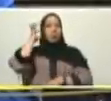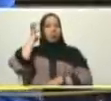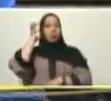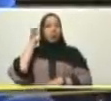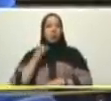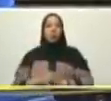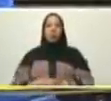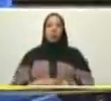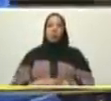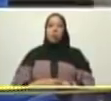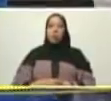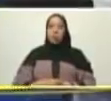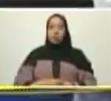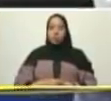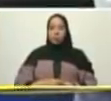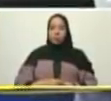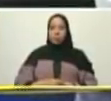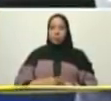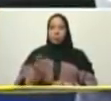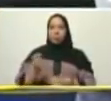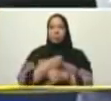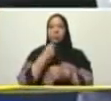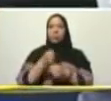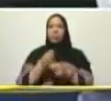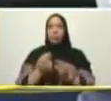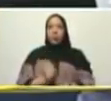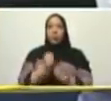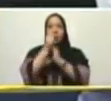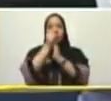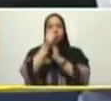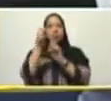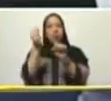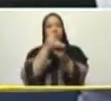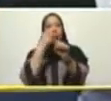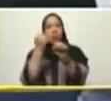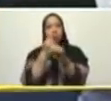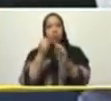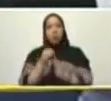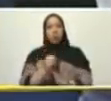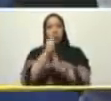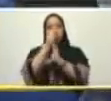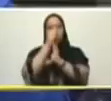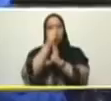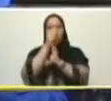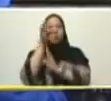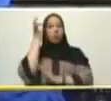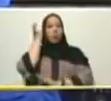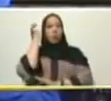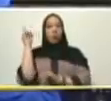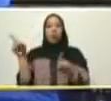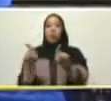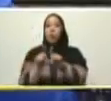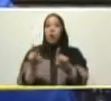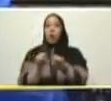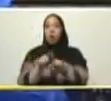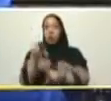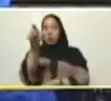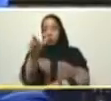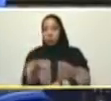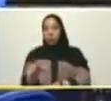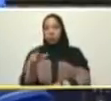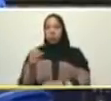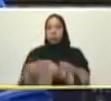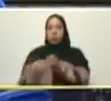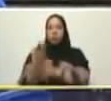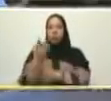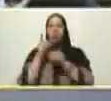vienes de la clase obrera lideresa de la clase obrera y Flora Tristán luchaba por la clase obrera y por los derechos